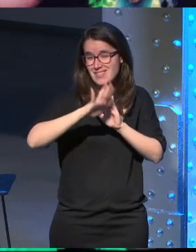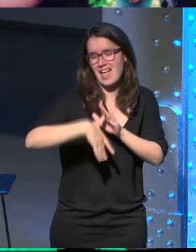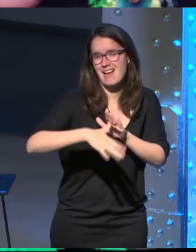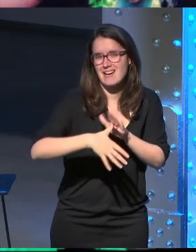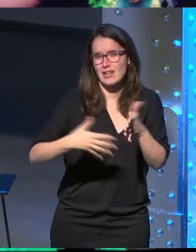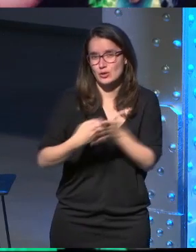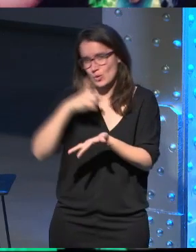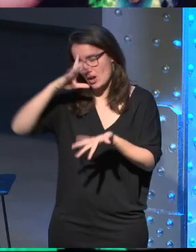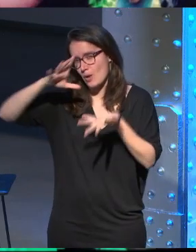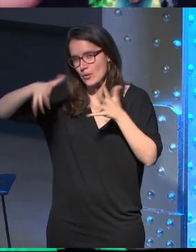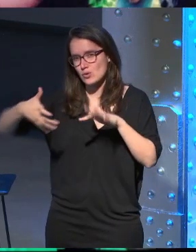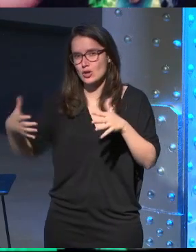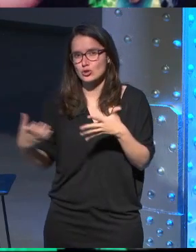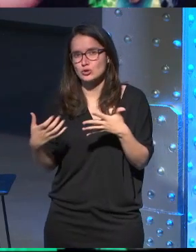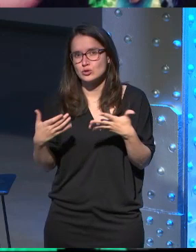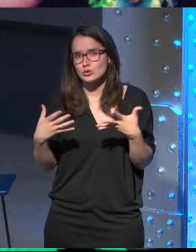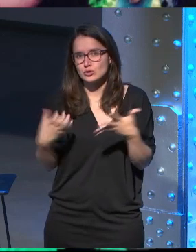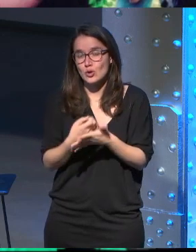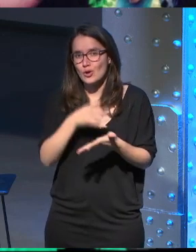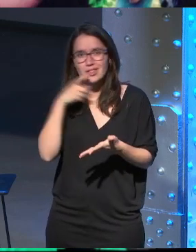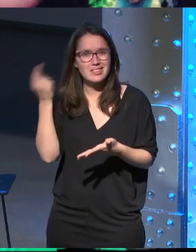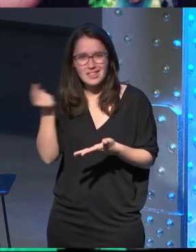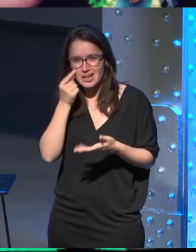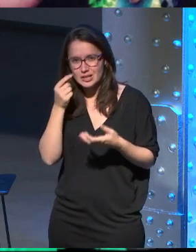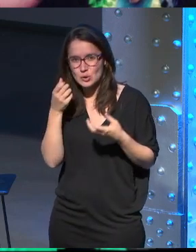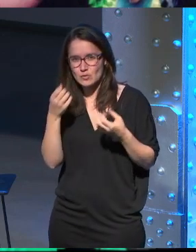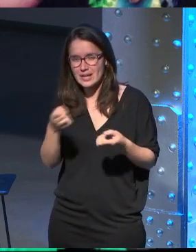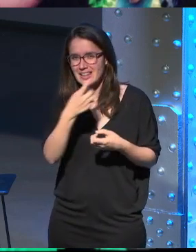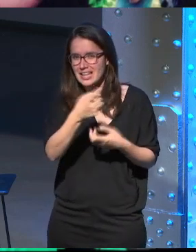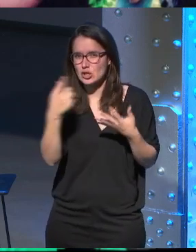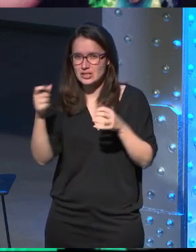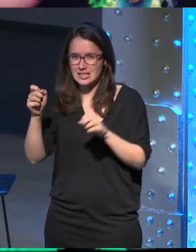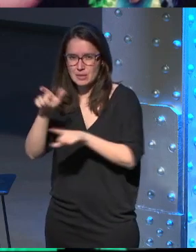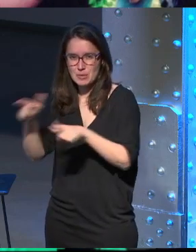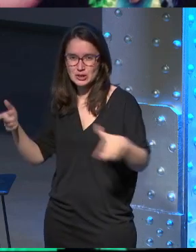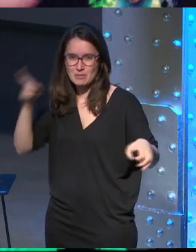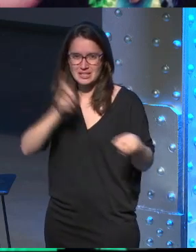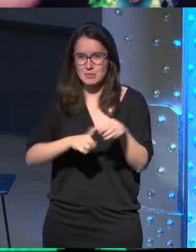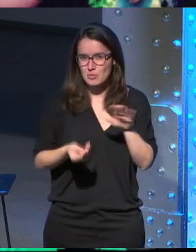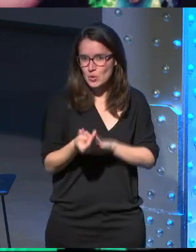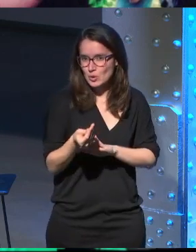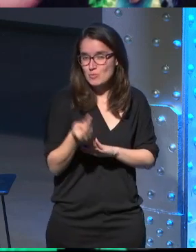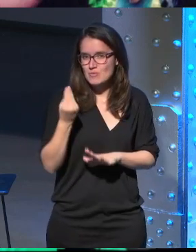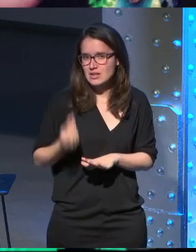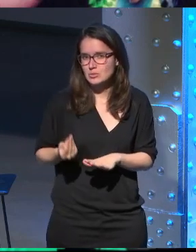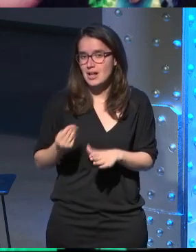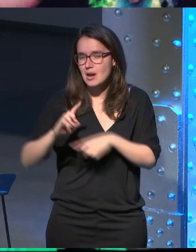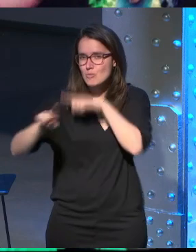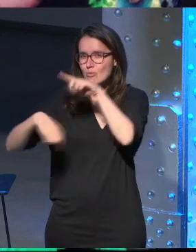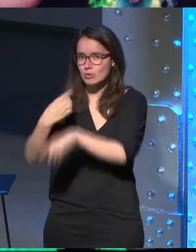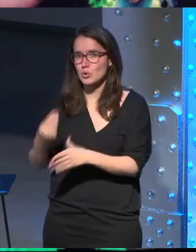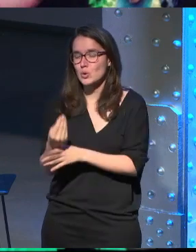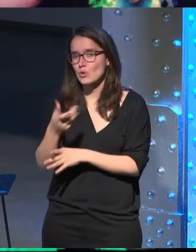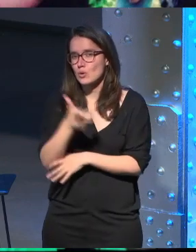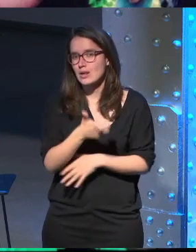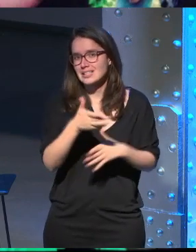locura con un montón de talento 160 personas participaron en esta producción la postproducción ha